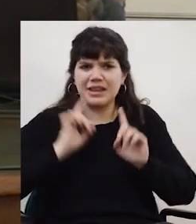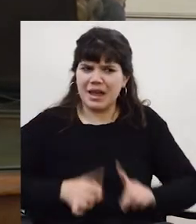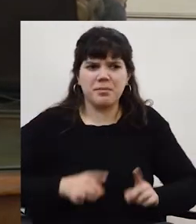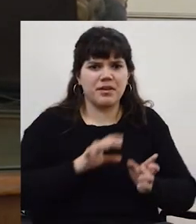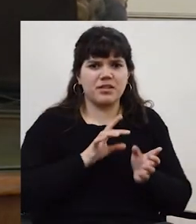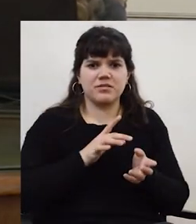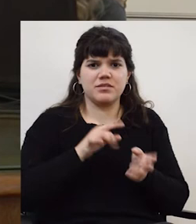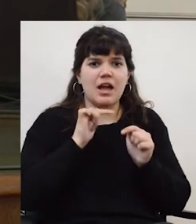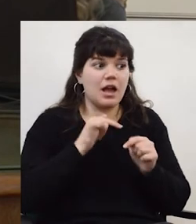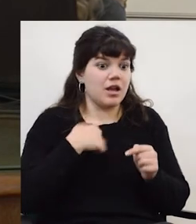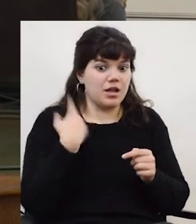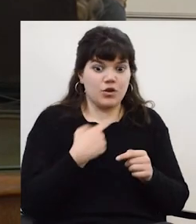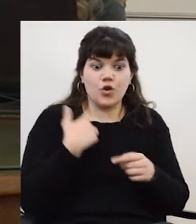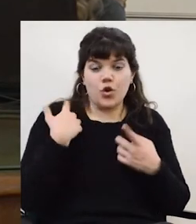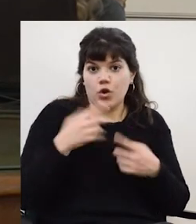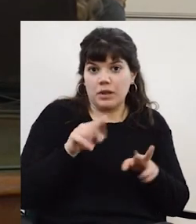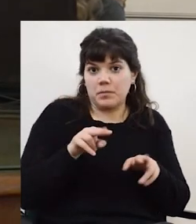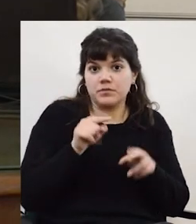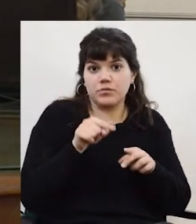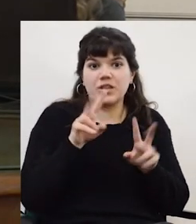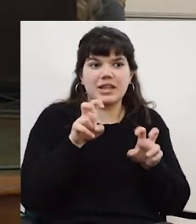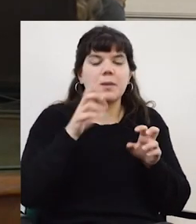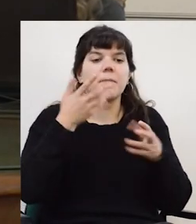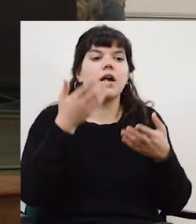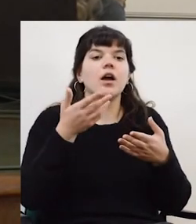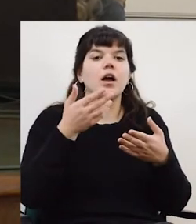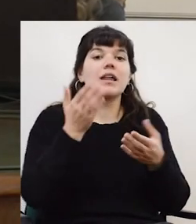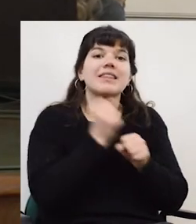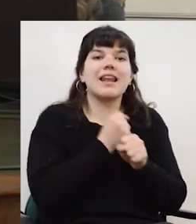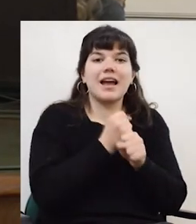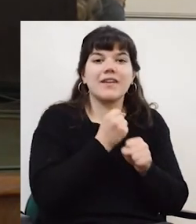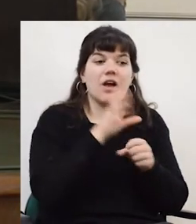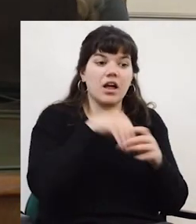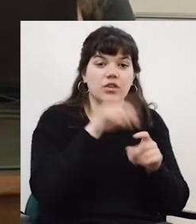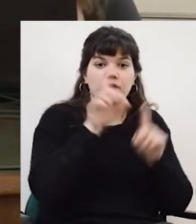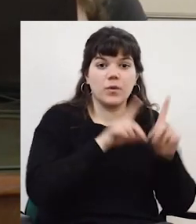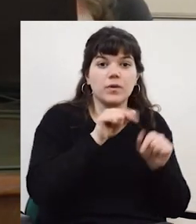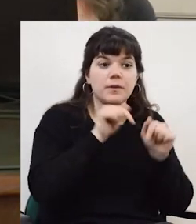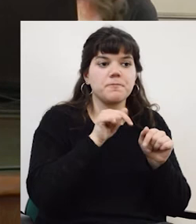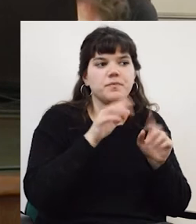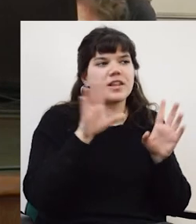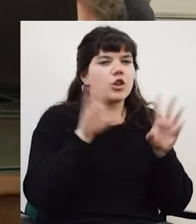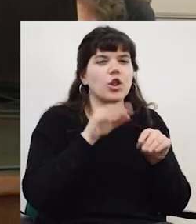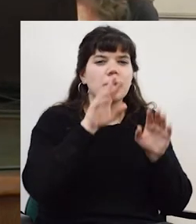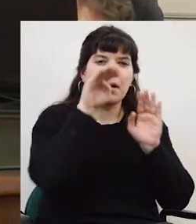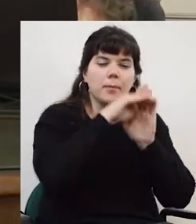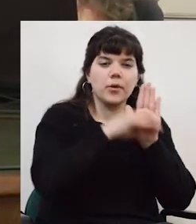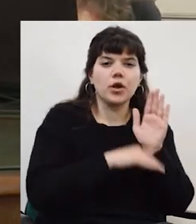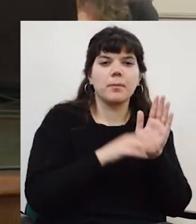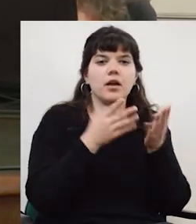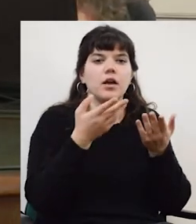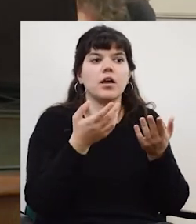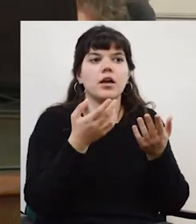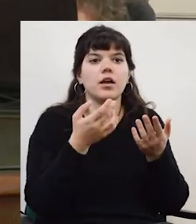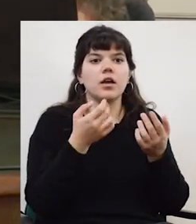toda honestidad en CECIC nos pasó en el programa de pasantías que vieron que nosotros todo el programa de movilidad que como